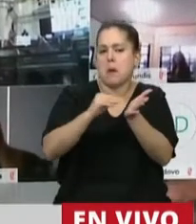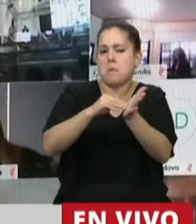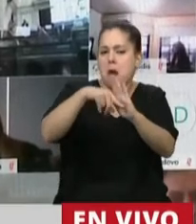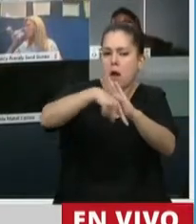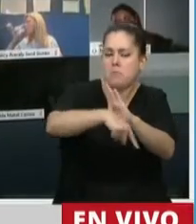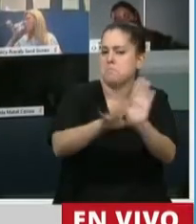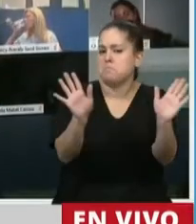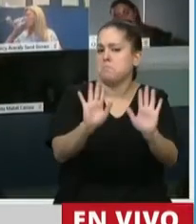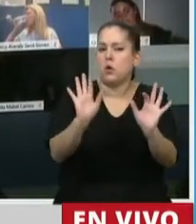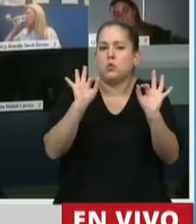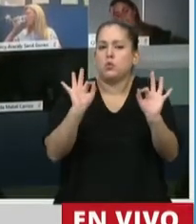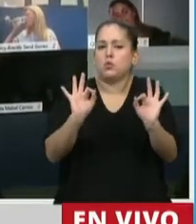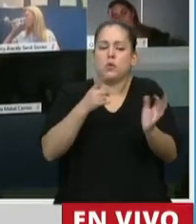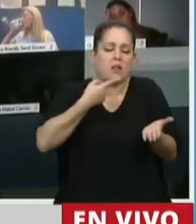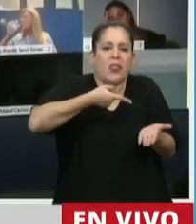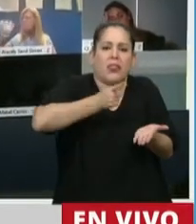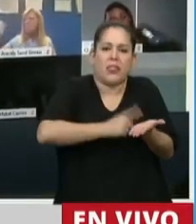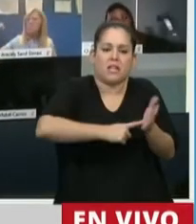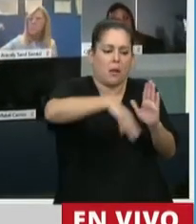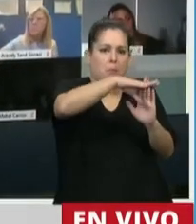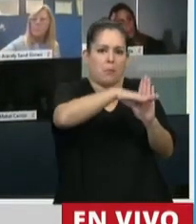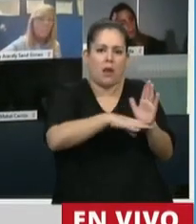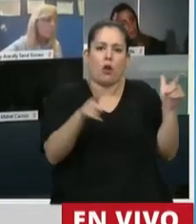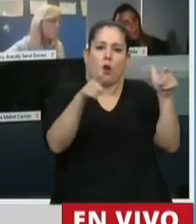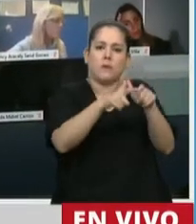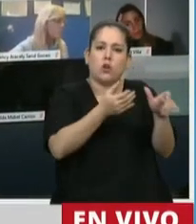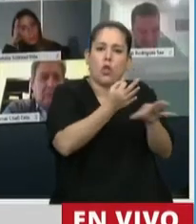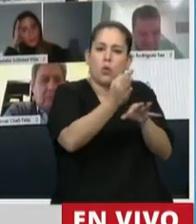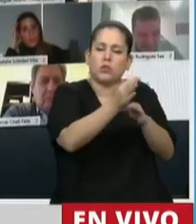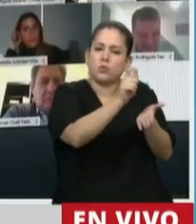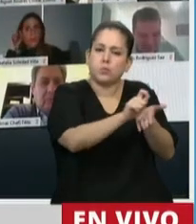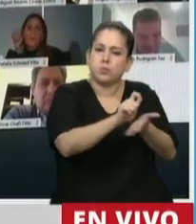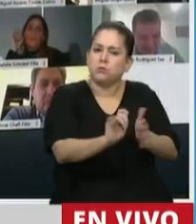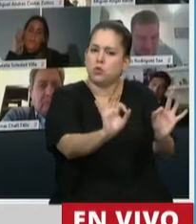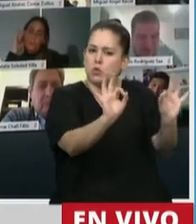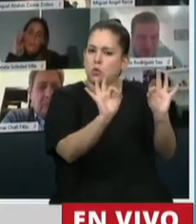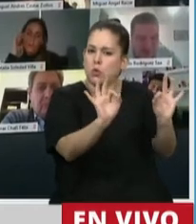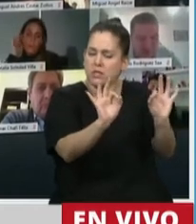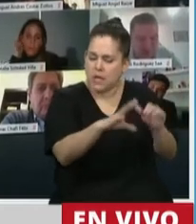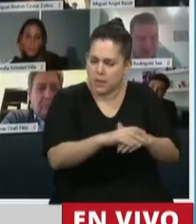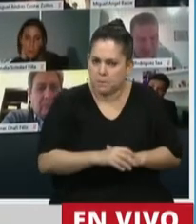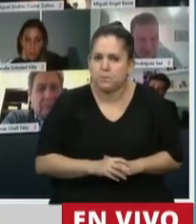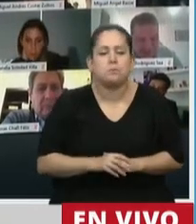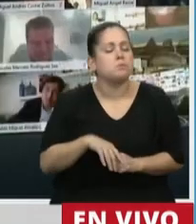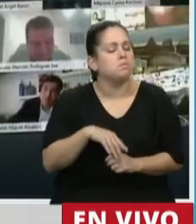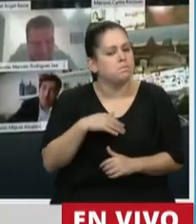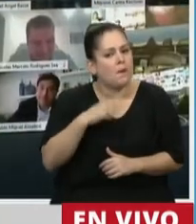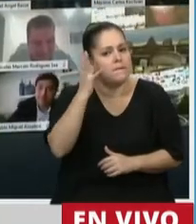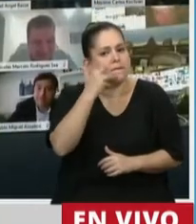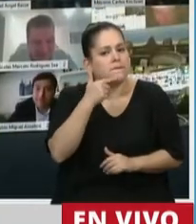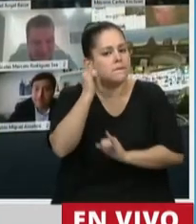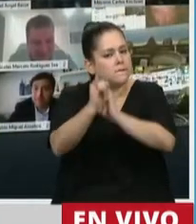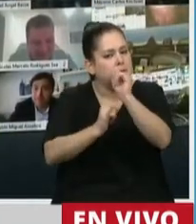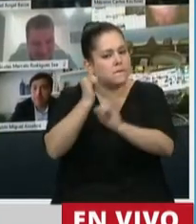en el dictamen de la Comisión de Educación. Lo que sí me quiero explayar un poco más